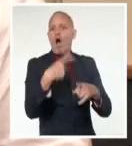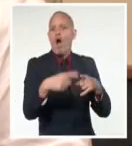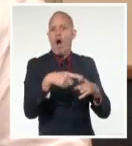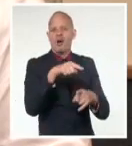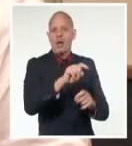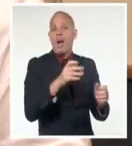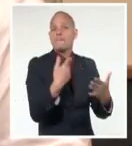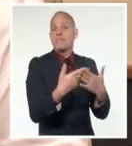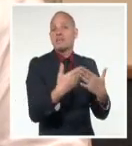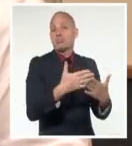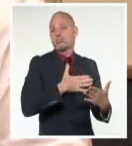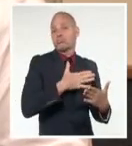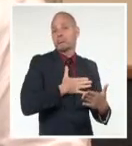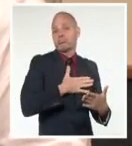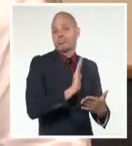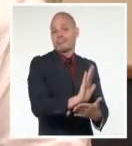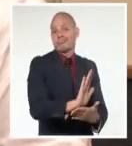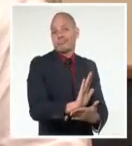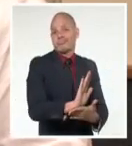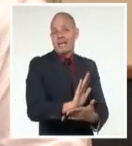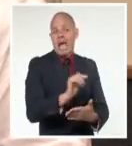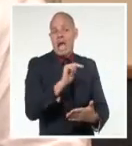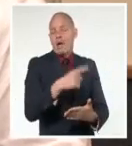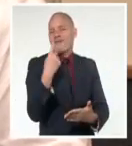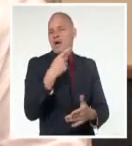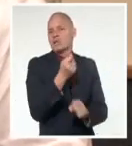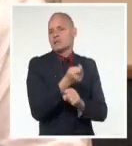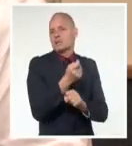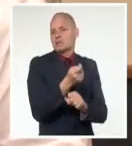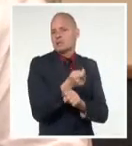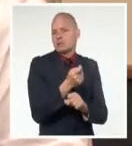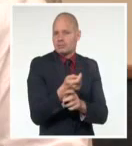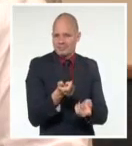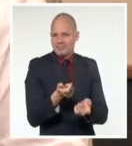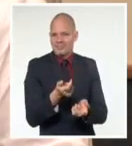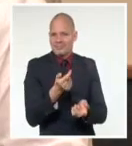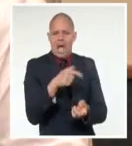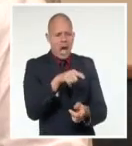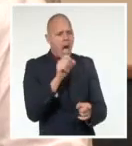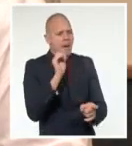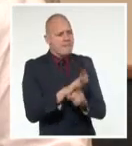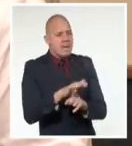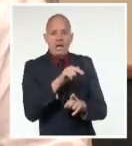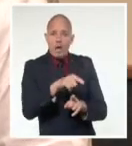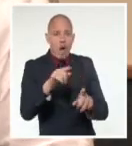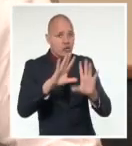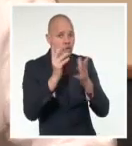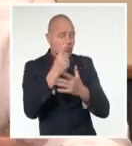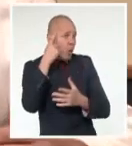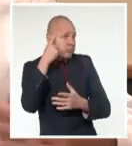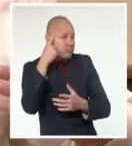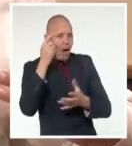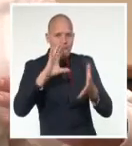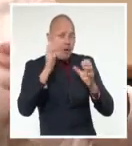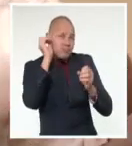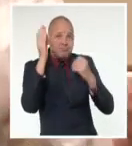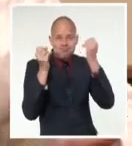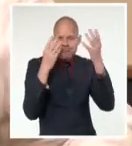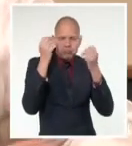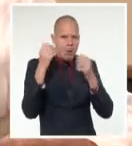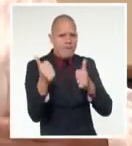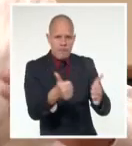incuban, desde que se incuban son, muchas de ellas tienen una orientación a la innovación. Ahora nosotros tenemos que lograr también